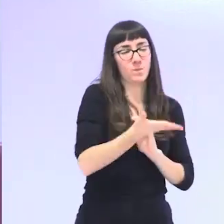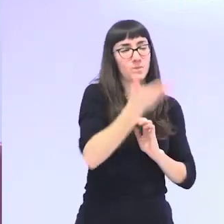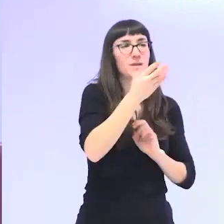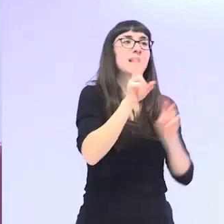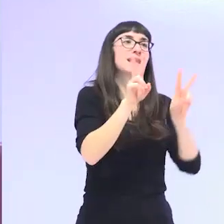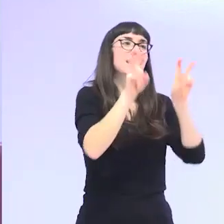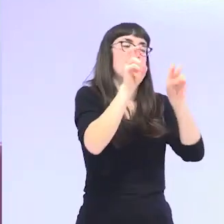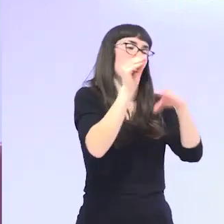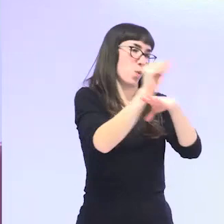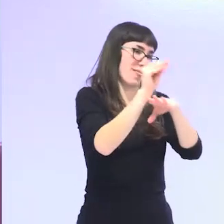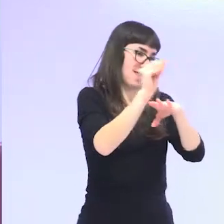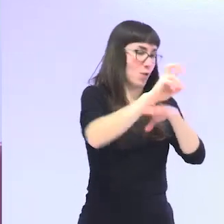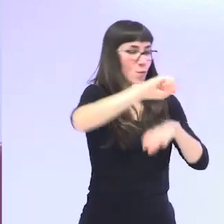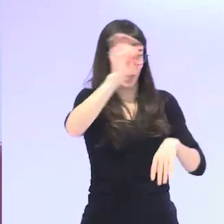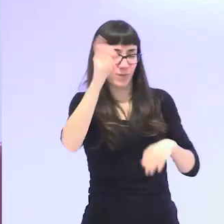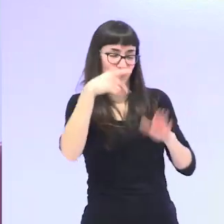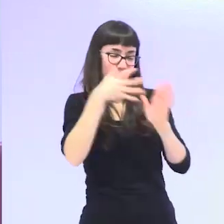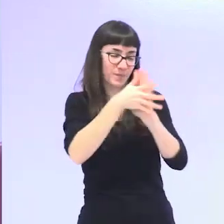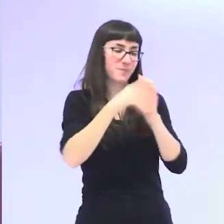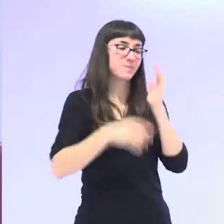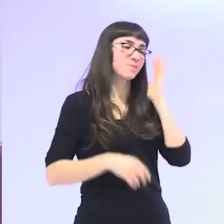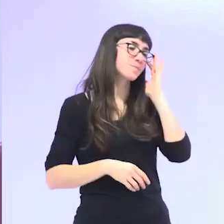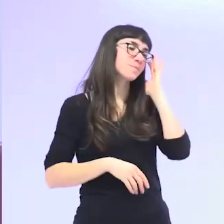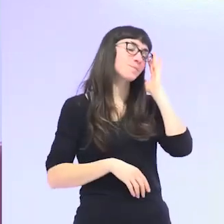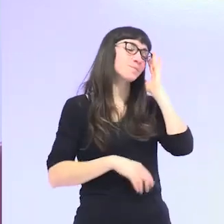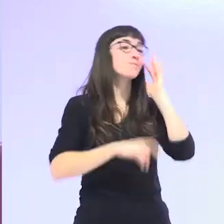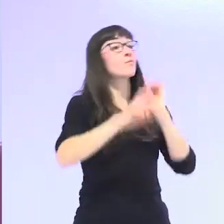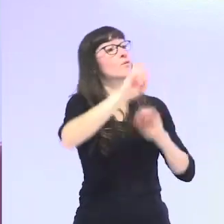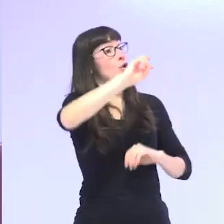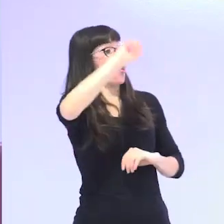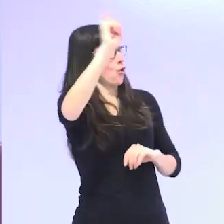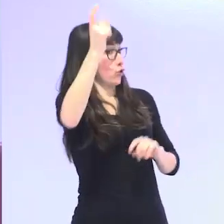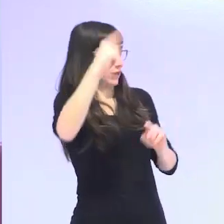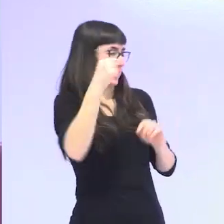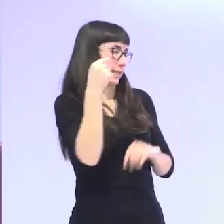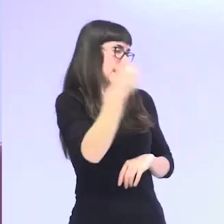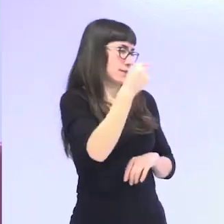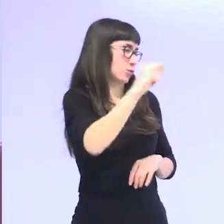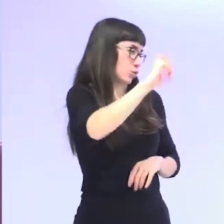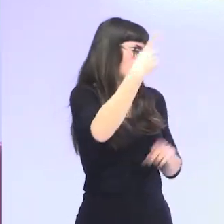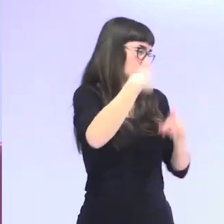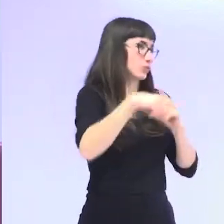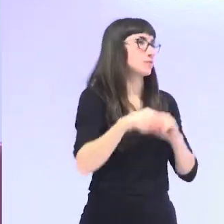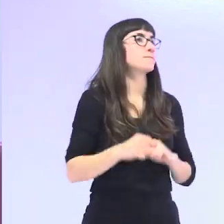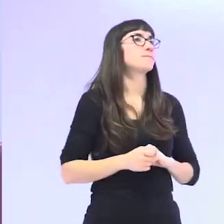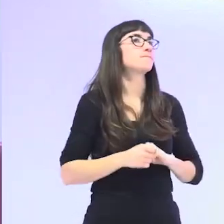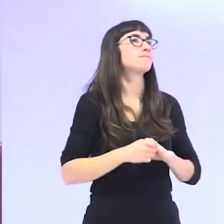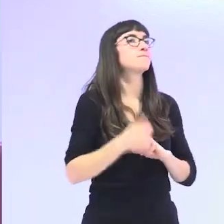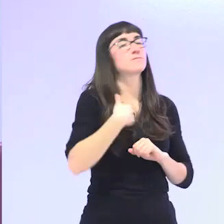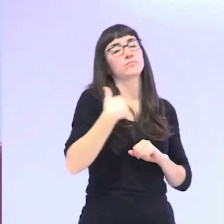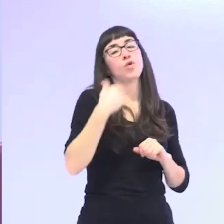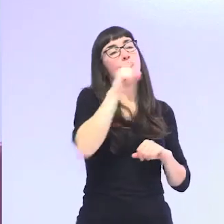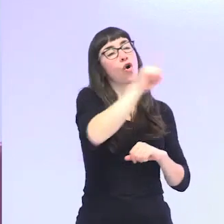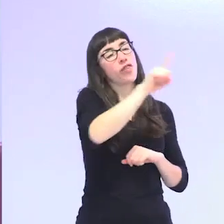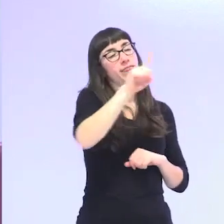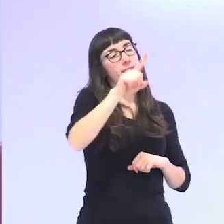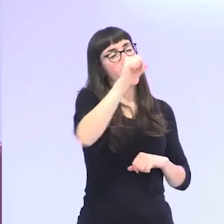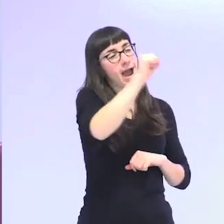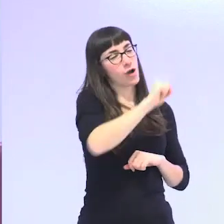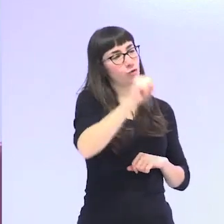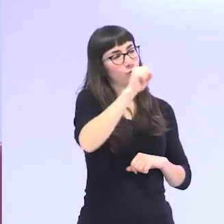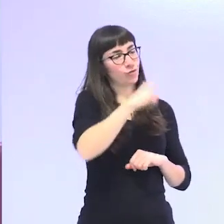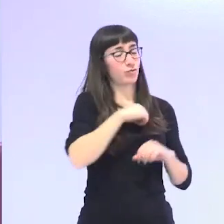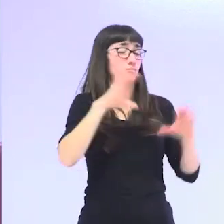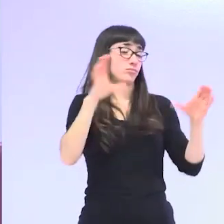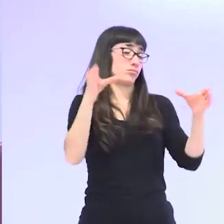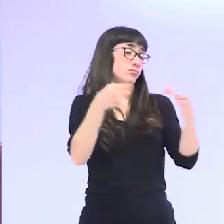las cuidadoras mayores y otra cuestión importante es que yo estuve durante 11 años trabajando con el departamento